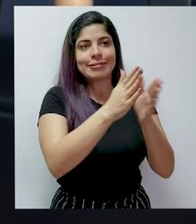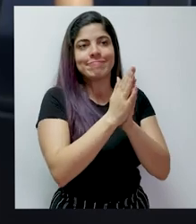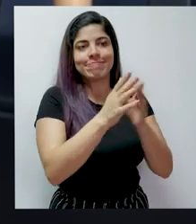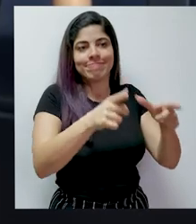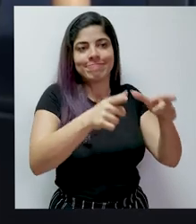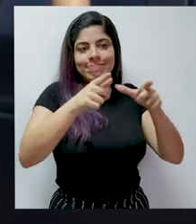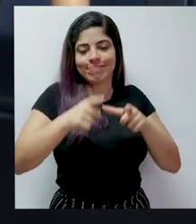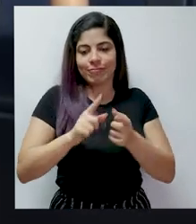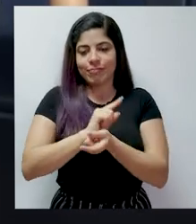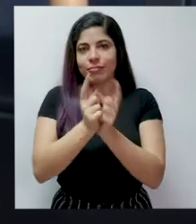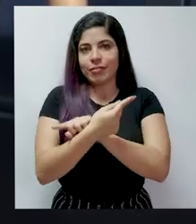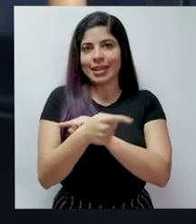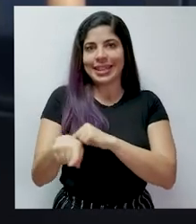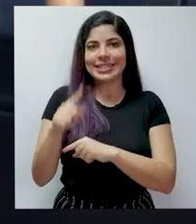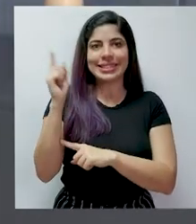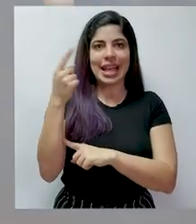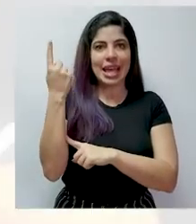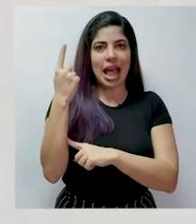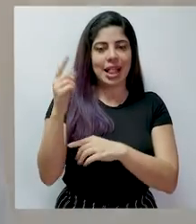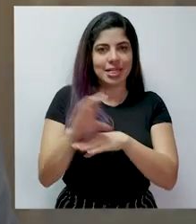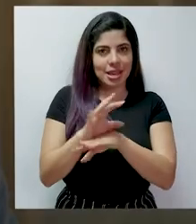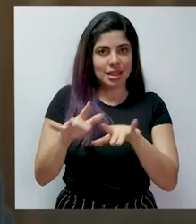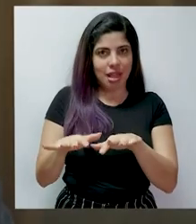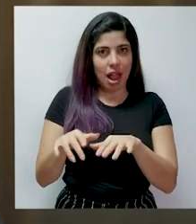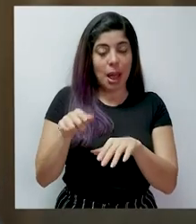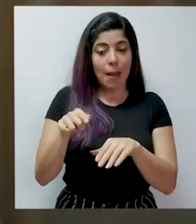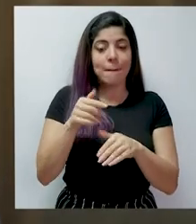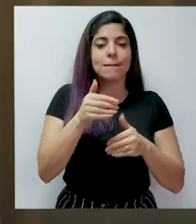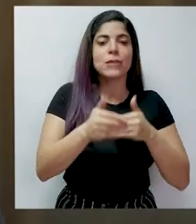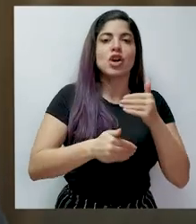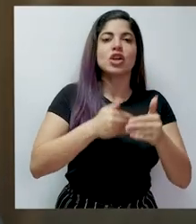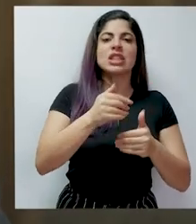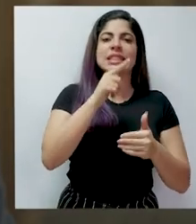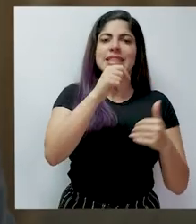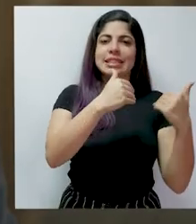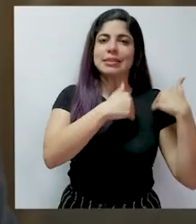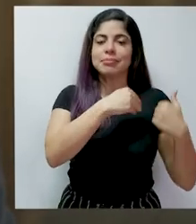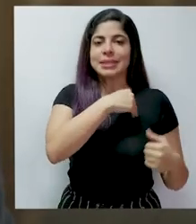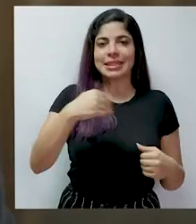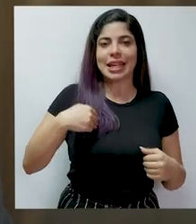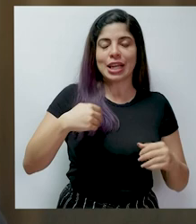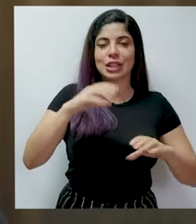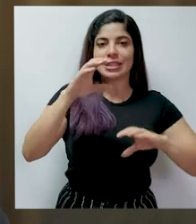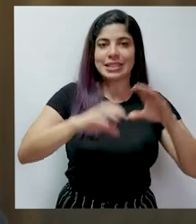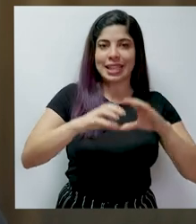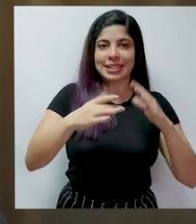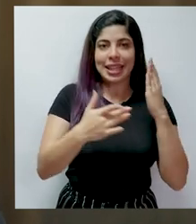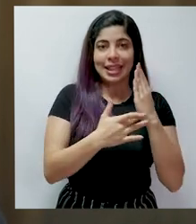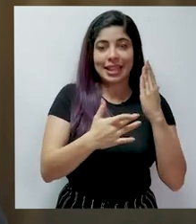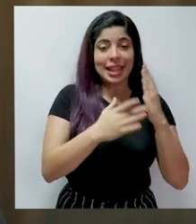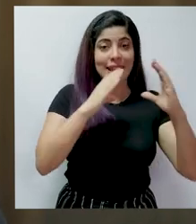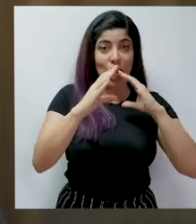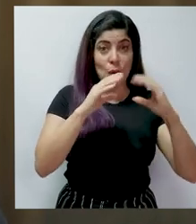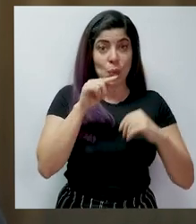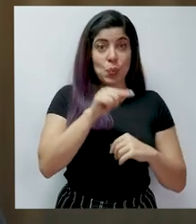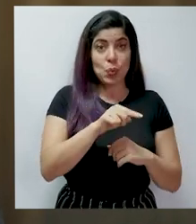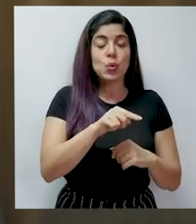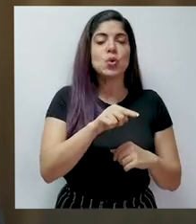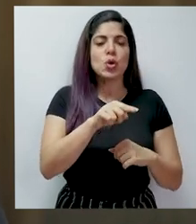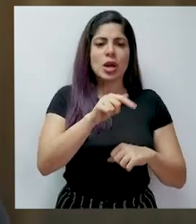deberá contar con un convertidor de señal digital. Este proceso, liderado por el Ministerio de Ciencia, Tecnología y